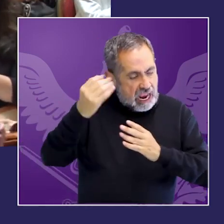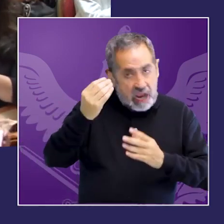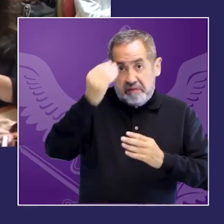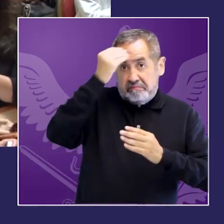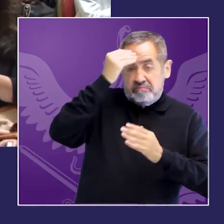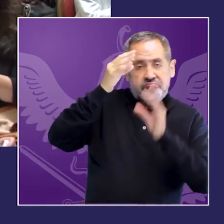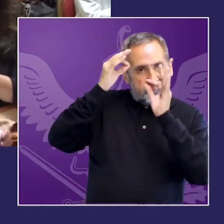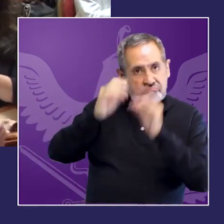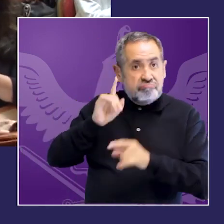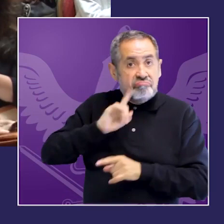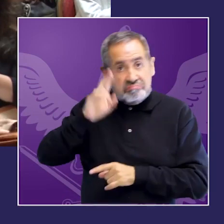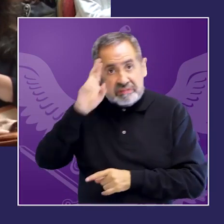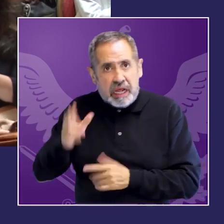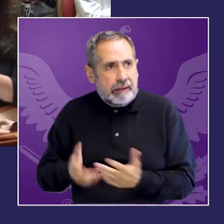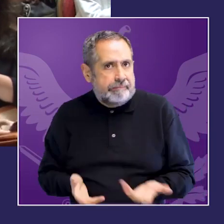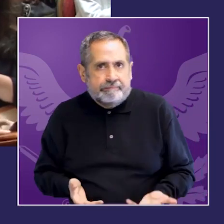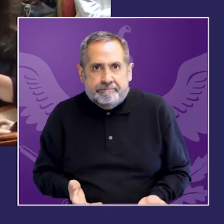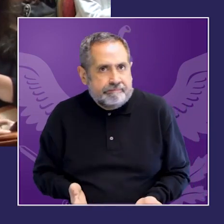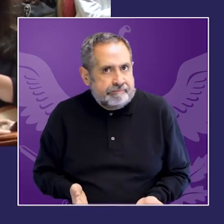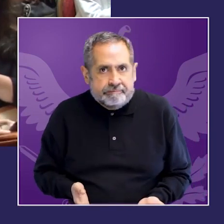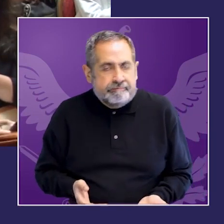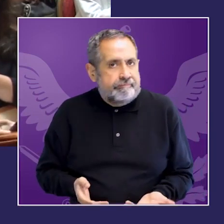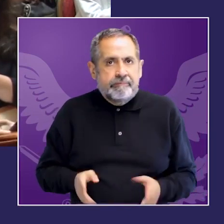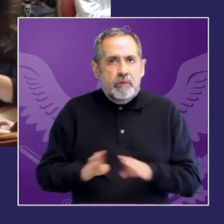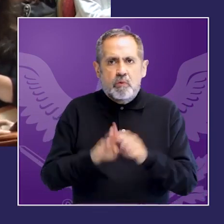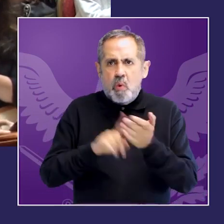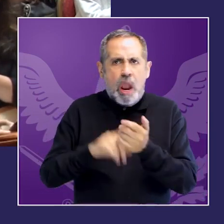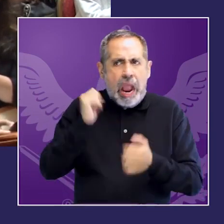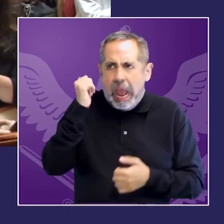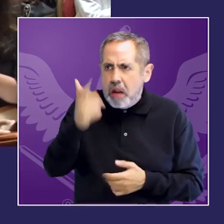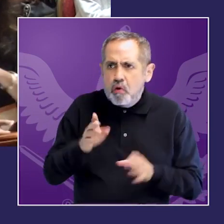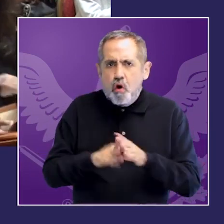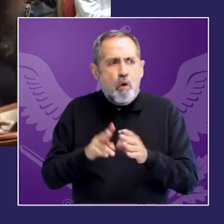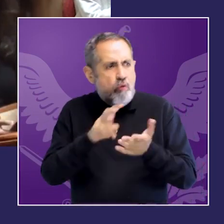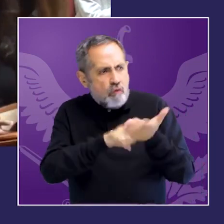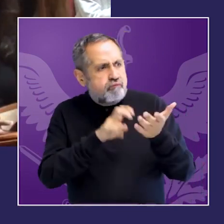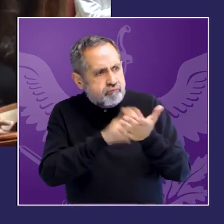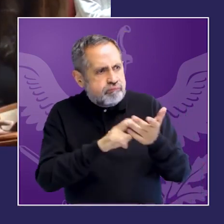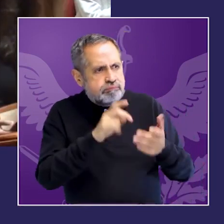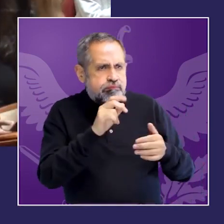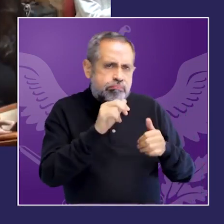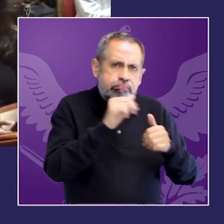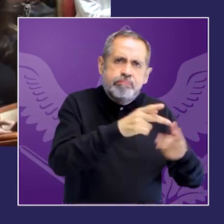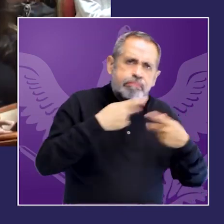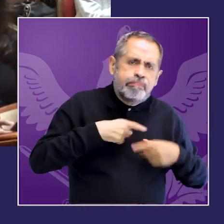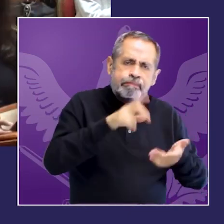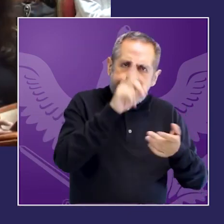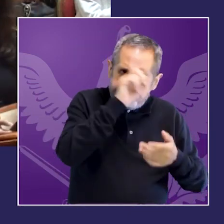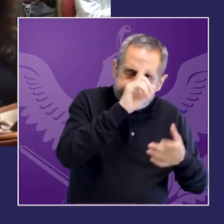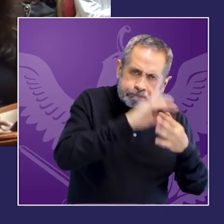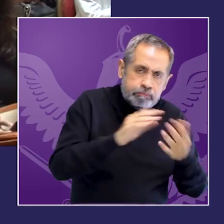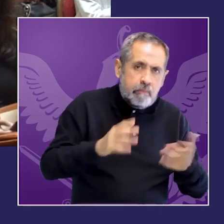yo por lo menos desde mi lugar veo que el objetivo parecería